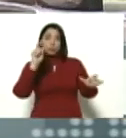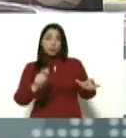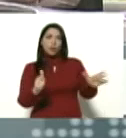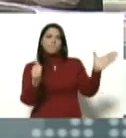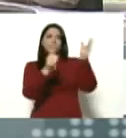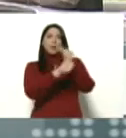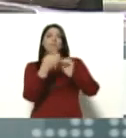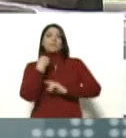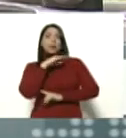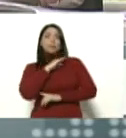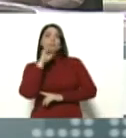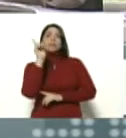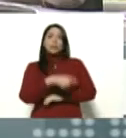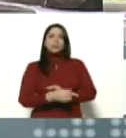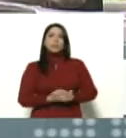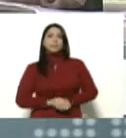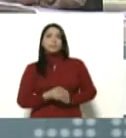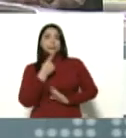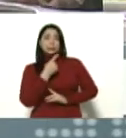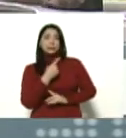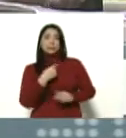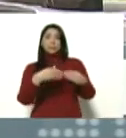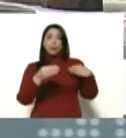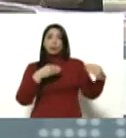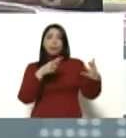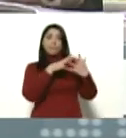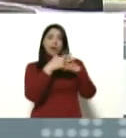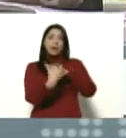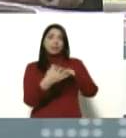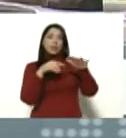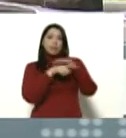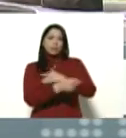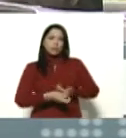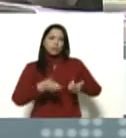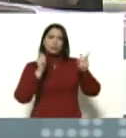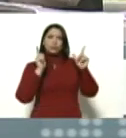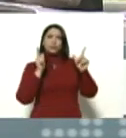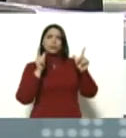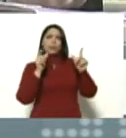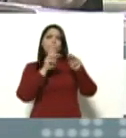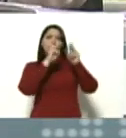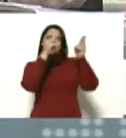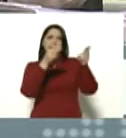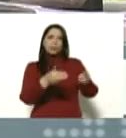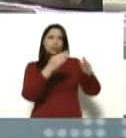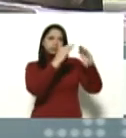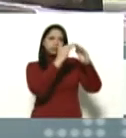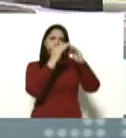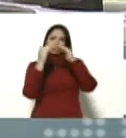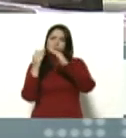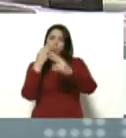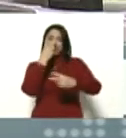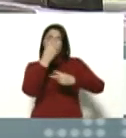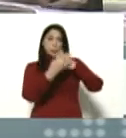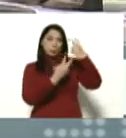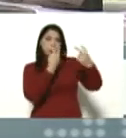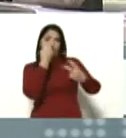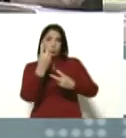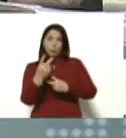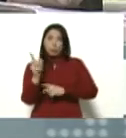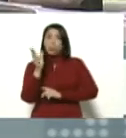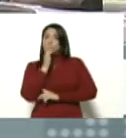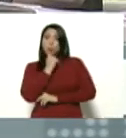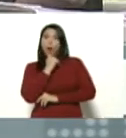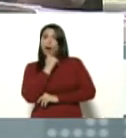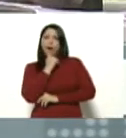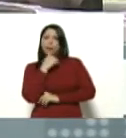resaltábamos que justamente el modelo de Barrio Adentro nos ha permitido el método casa por casa, que no es muy común